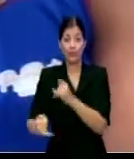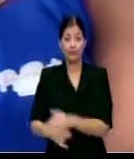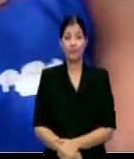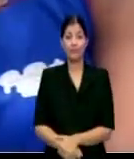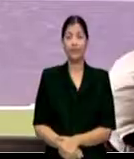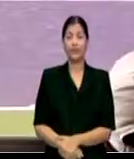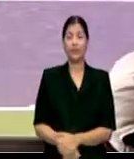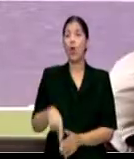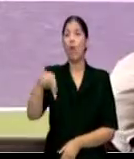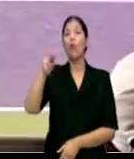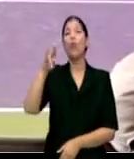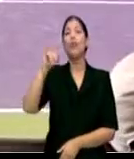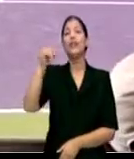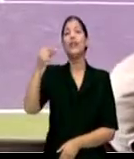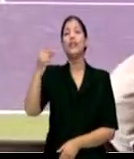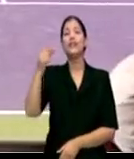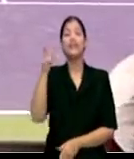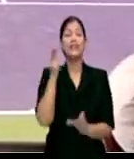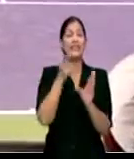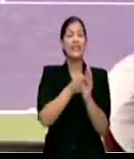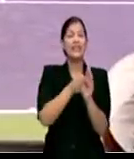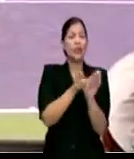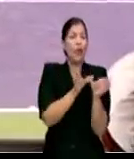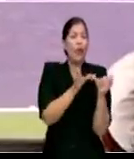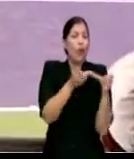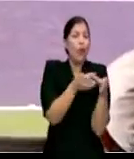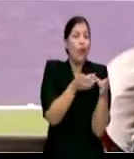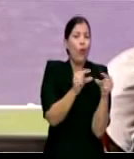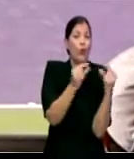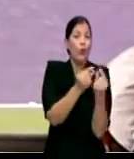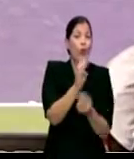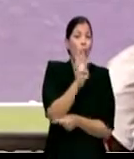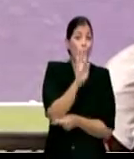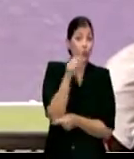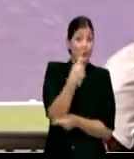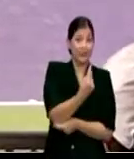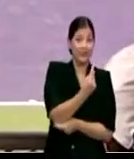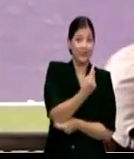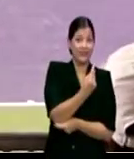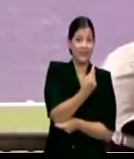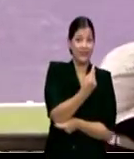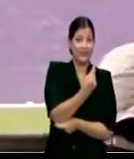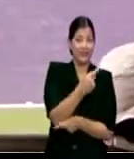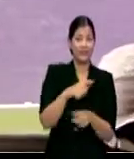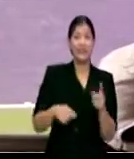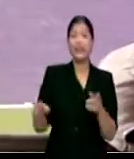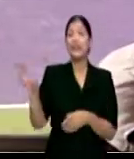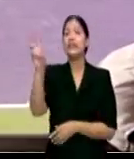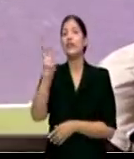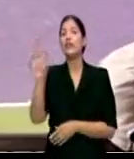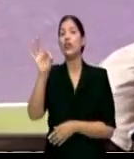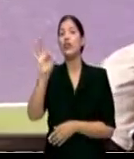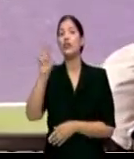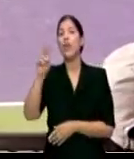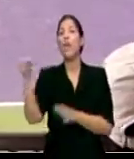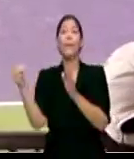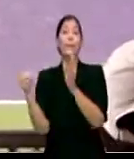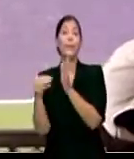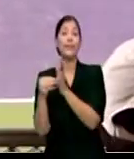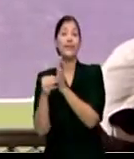seleccionadas a un grupo de 21 candidatas por la fanaticada compuesta por un total de 692 mil